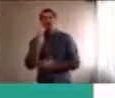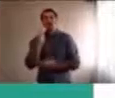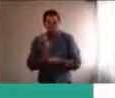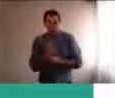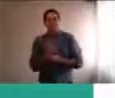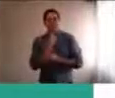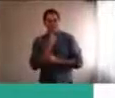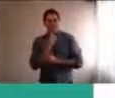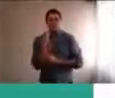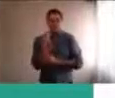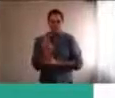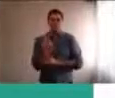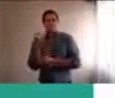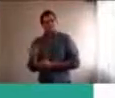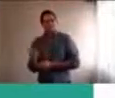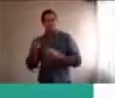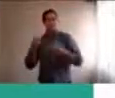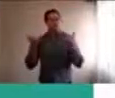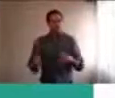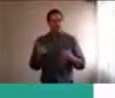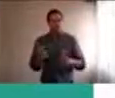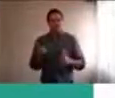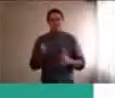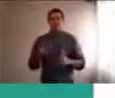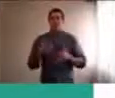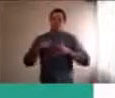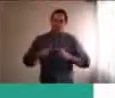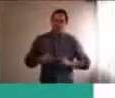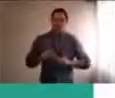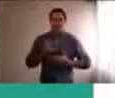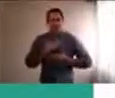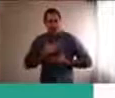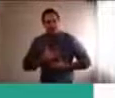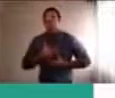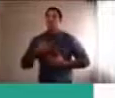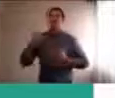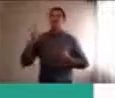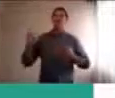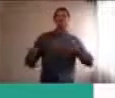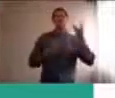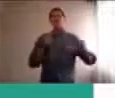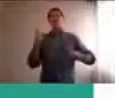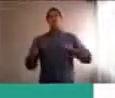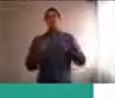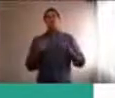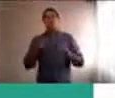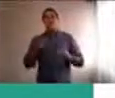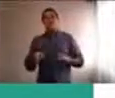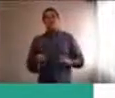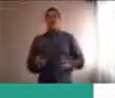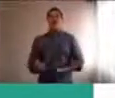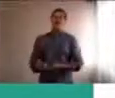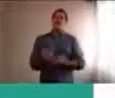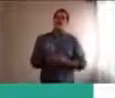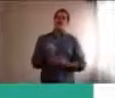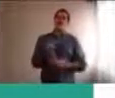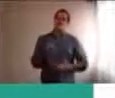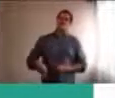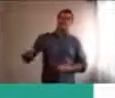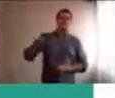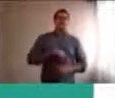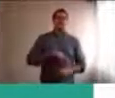recreación, porque, nos va a ayudar, después, a poder volver, a comenzar, la otra semana, que en este momento, está absolutamente,